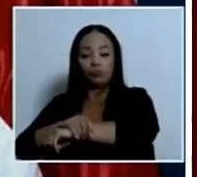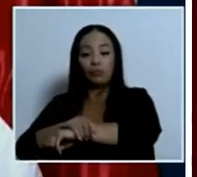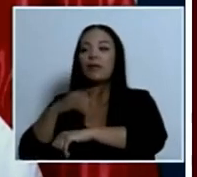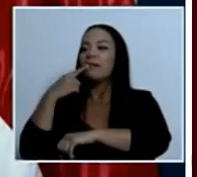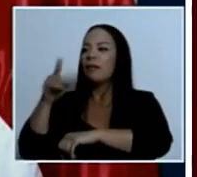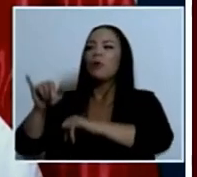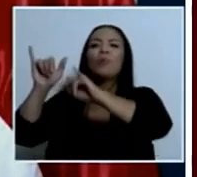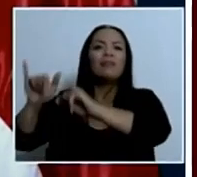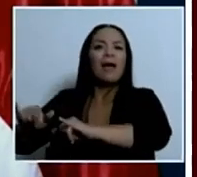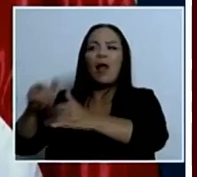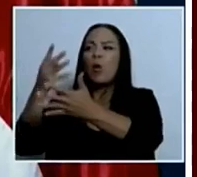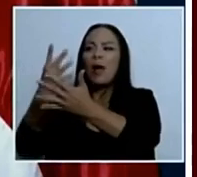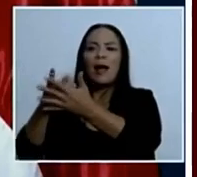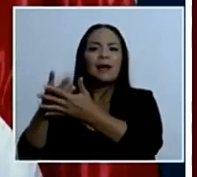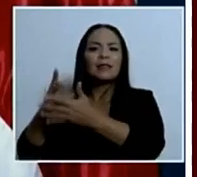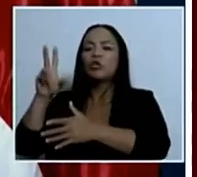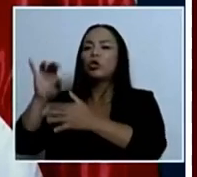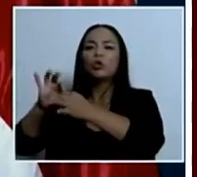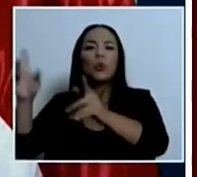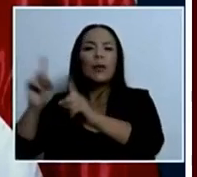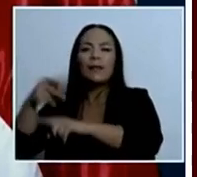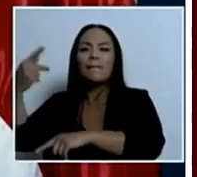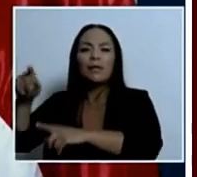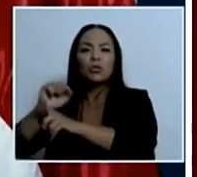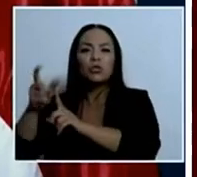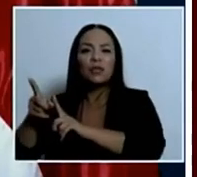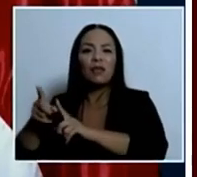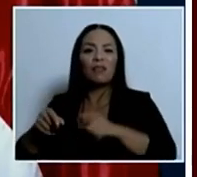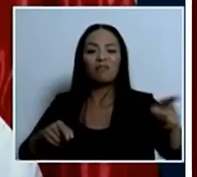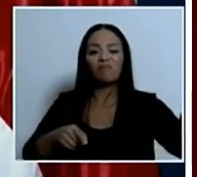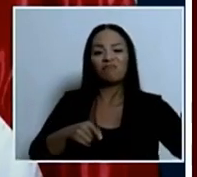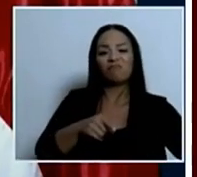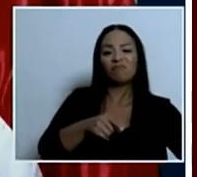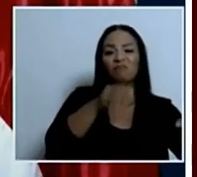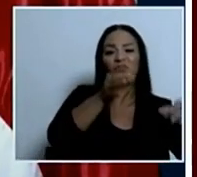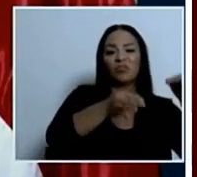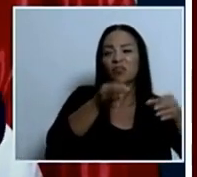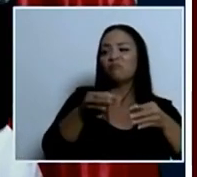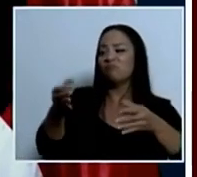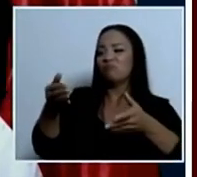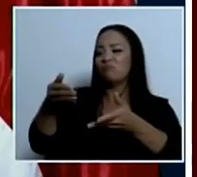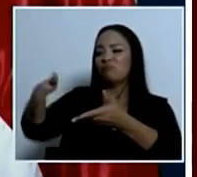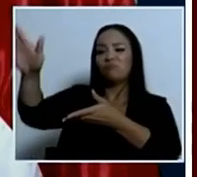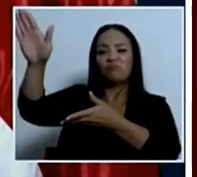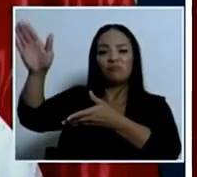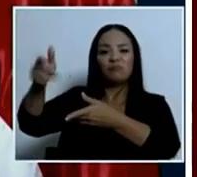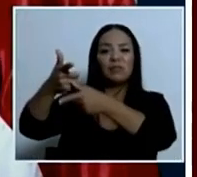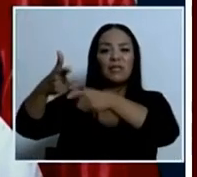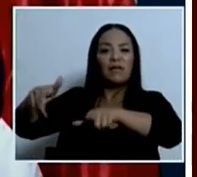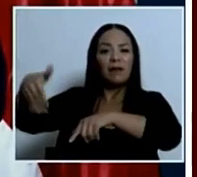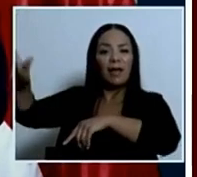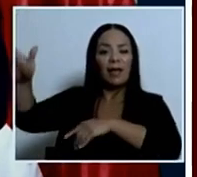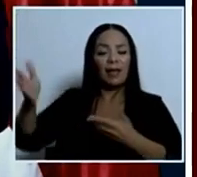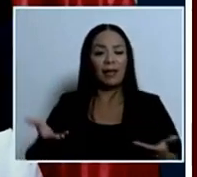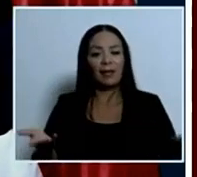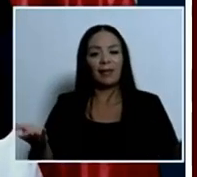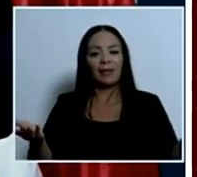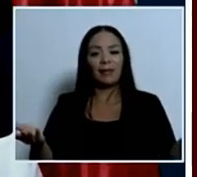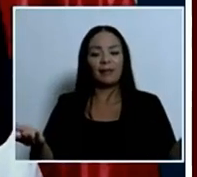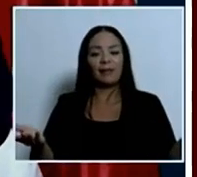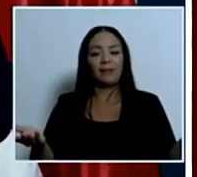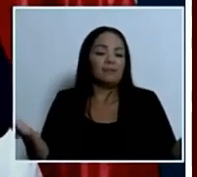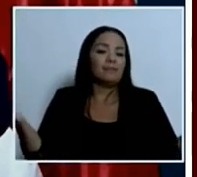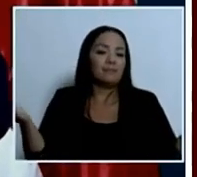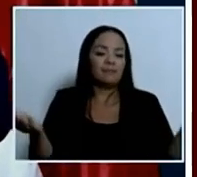la sociedad y el juez lo soltó lo soltó y dijo de ahí